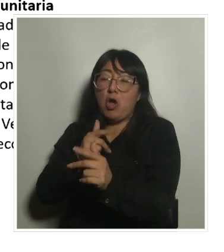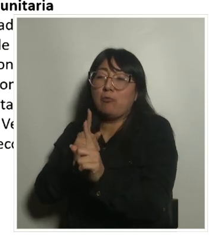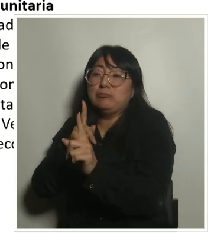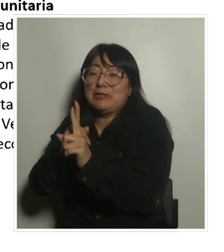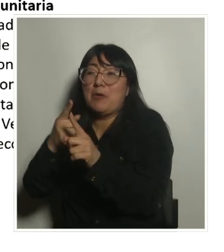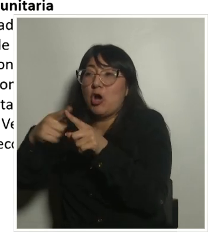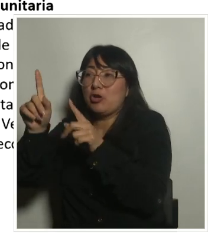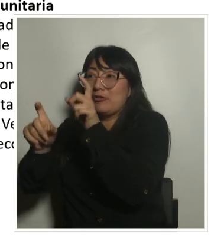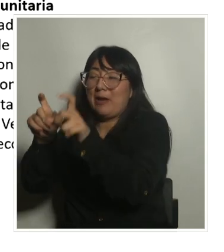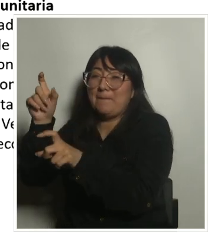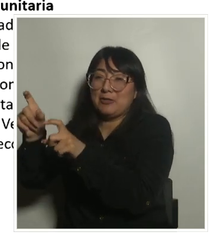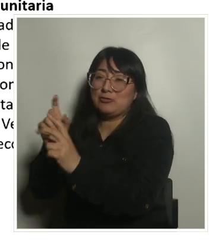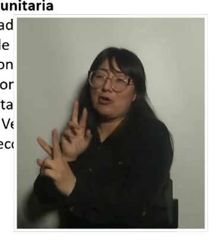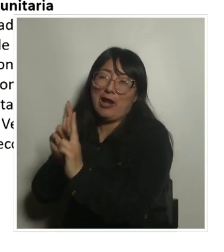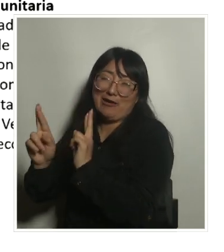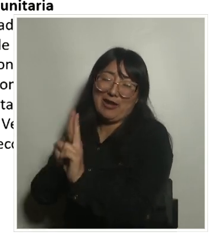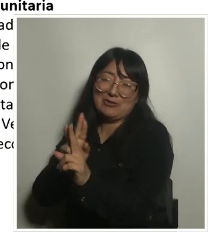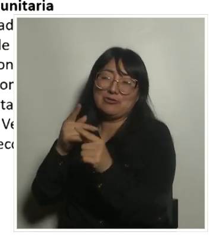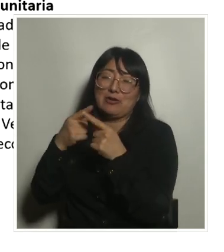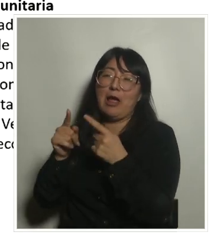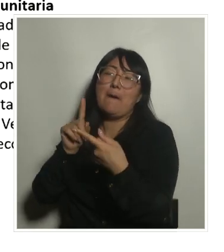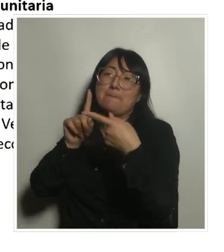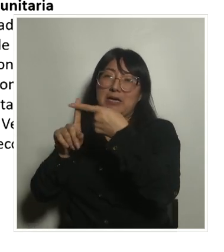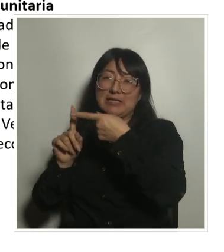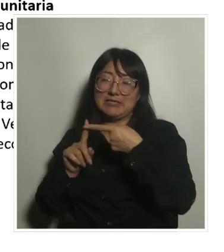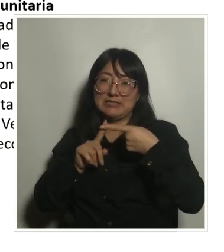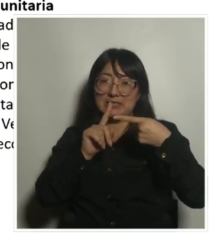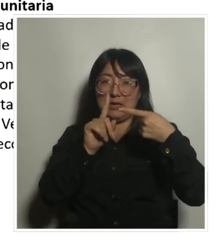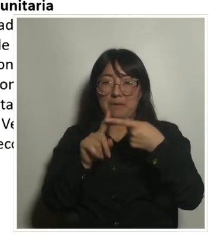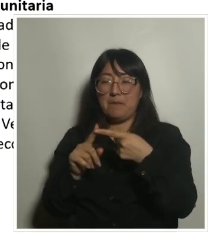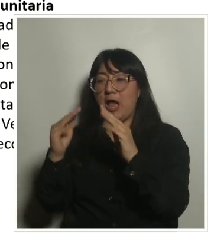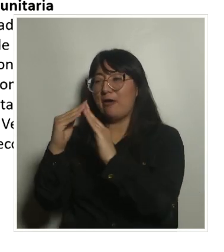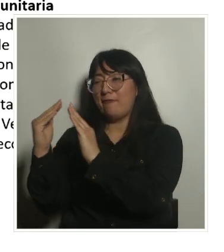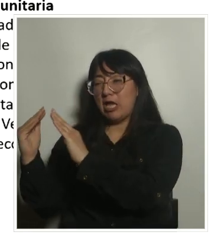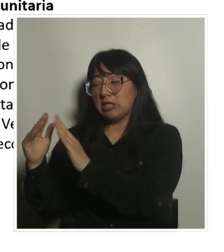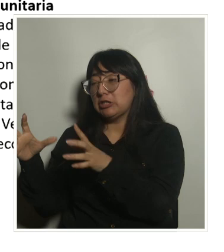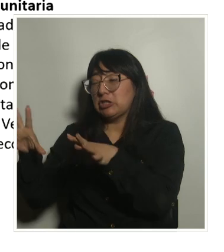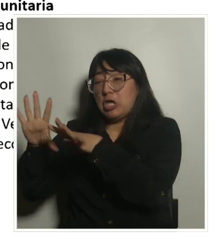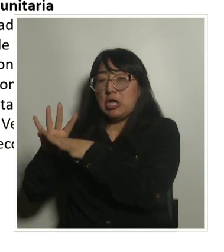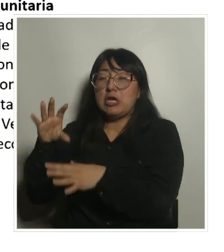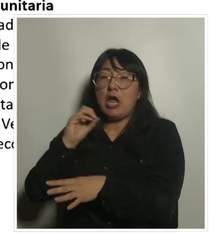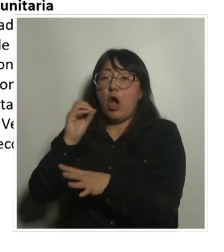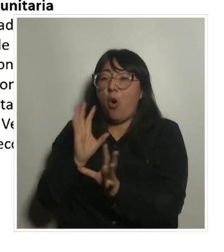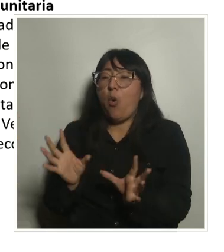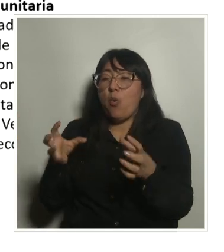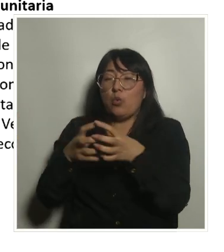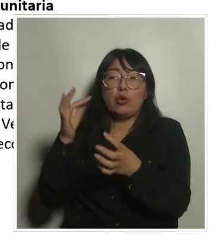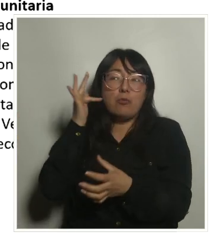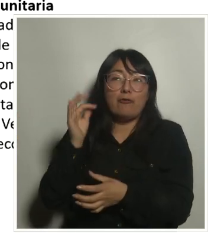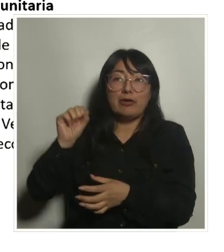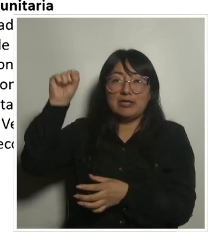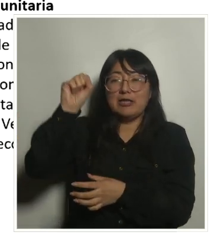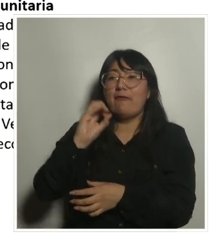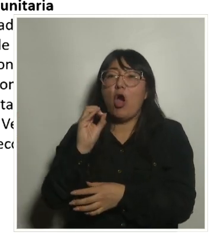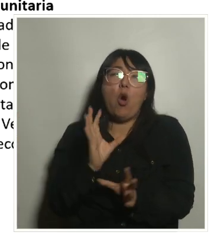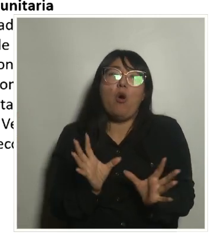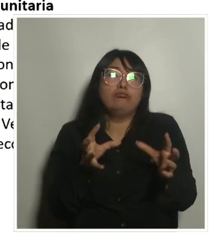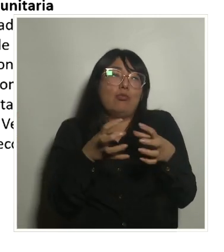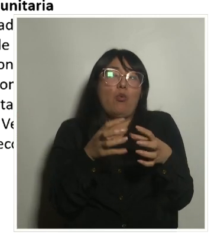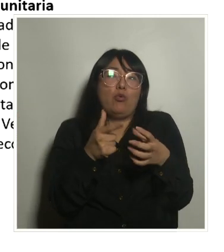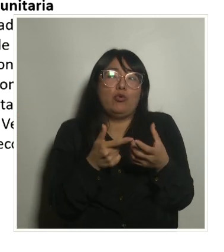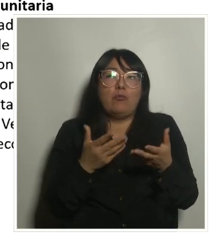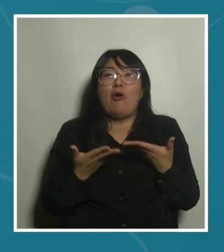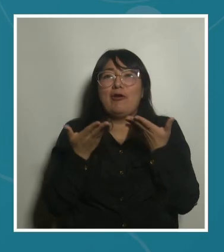para hacerlas juntas, desde participar de una asociación vecinal, un colectivo feminista, un colectivo que proporciona